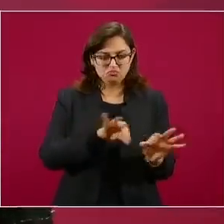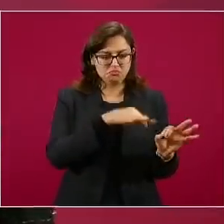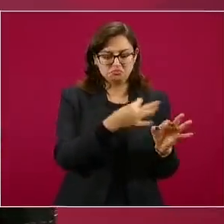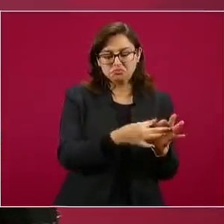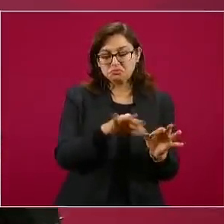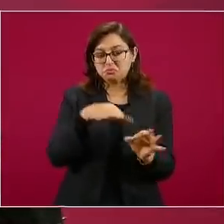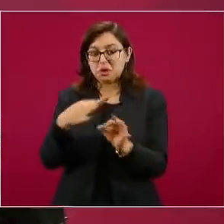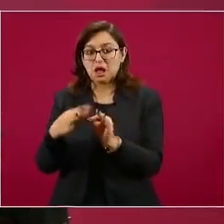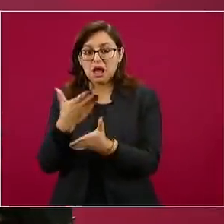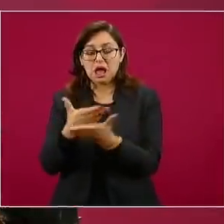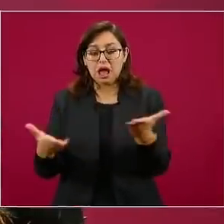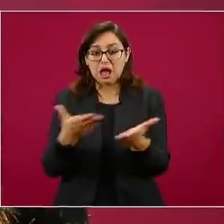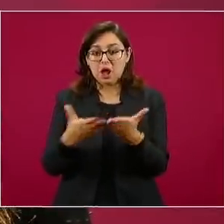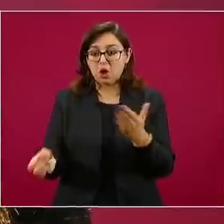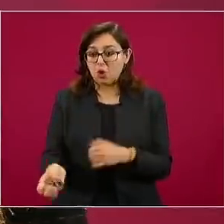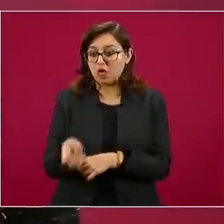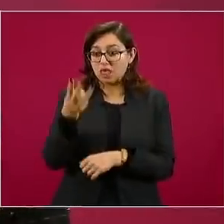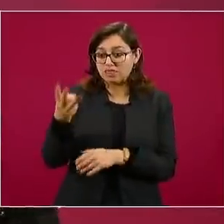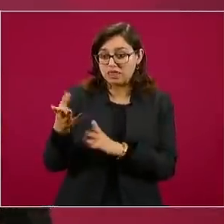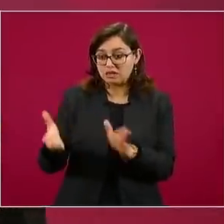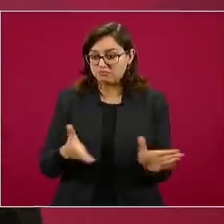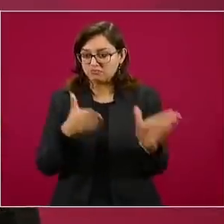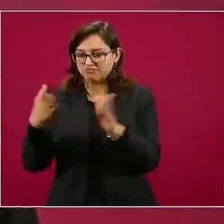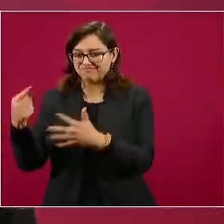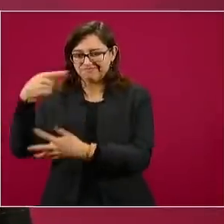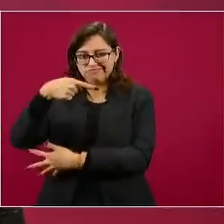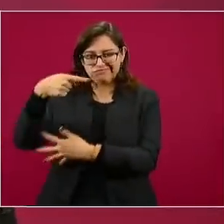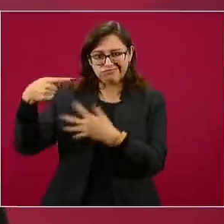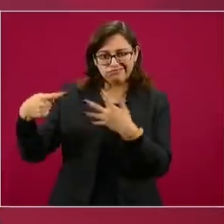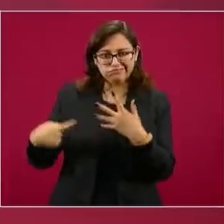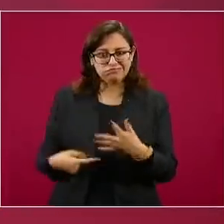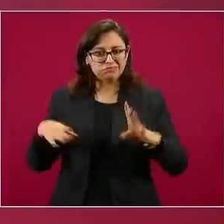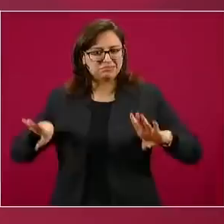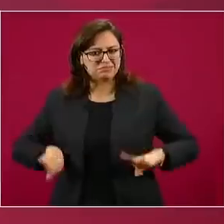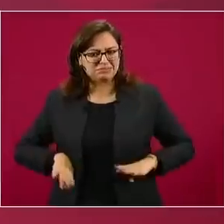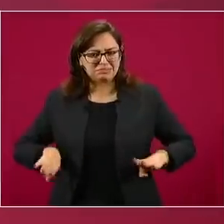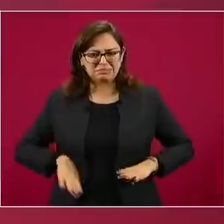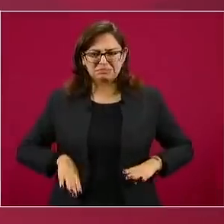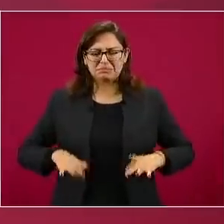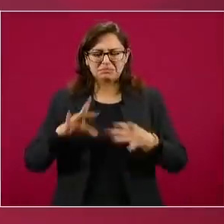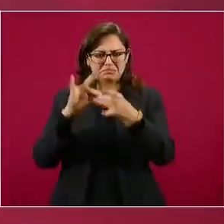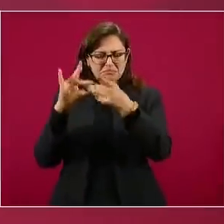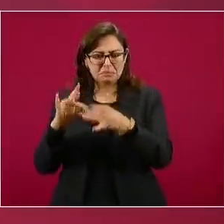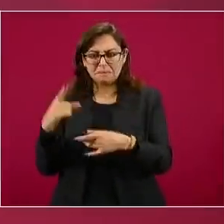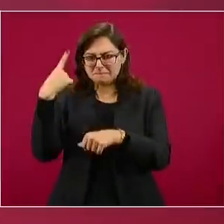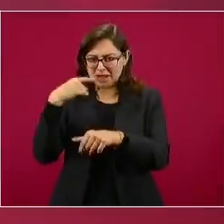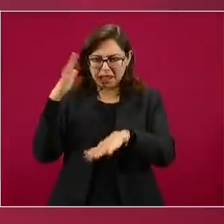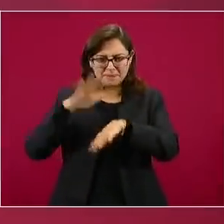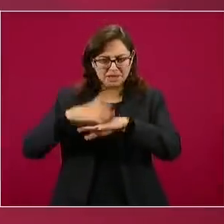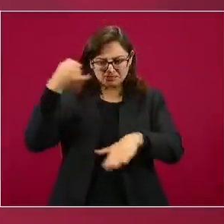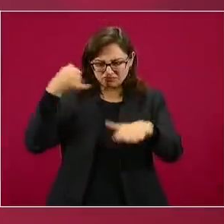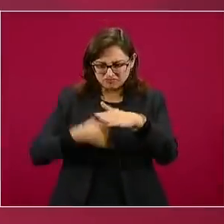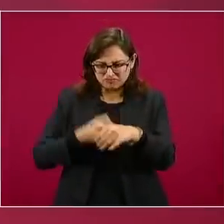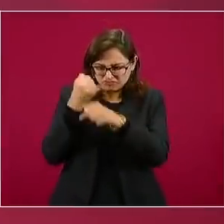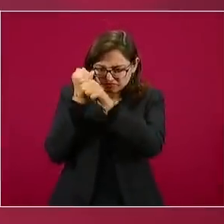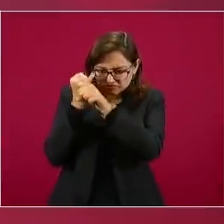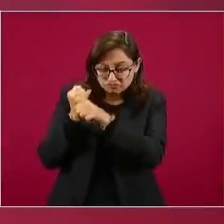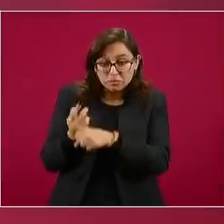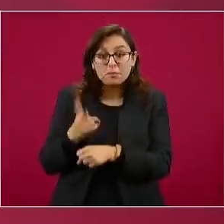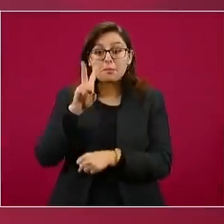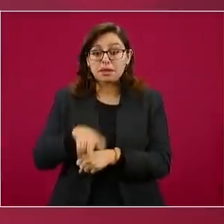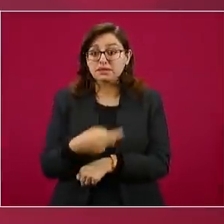multicéntrico, randomizado, doble ciego, controlado, con placebo y diseño adaptativo para evaluar la eficacia y la seguridad e